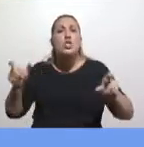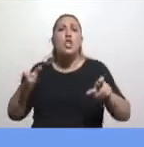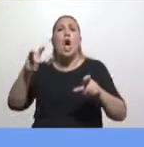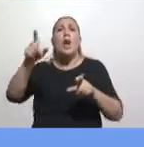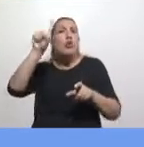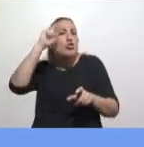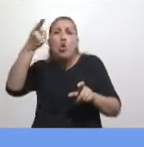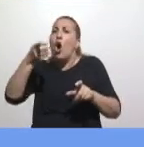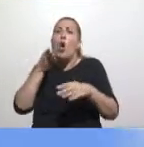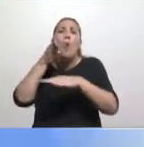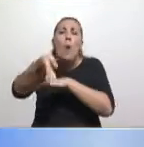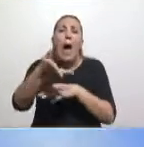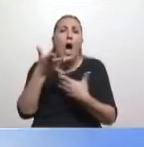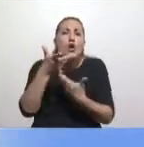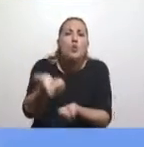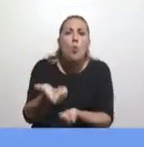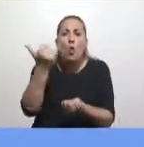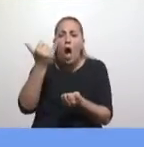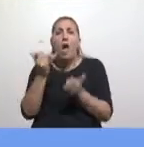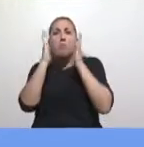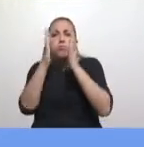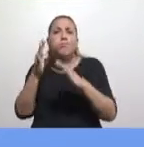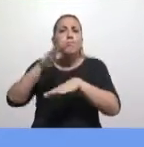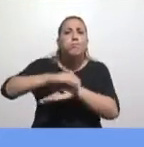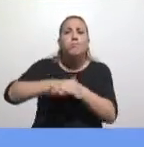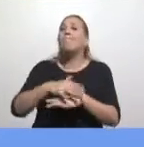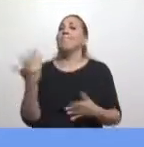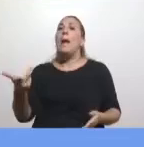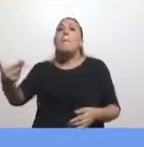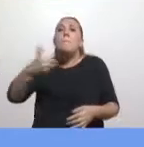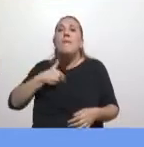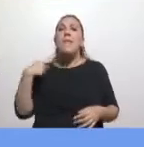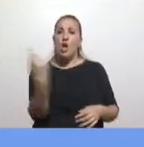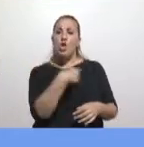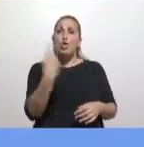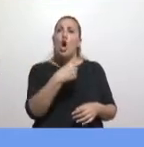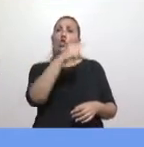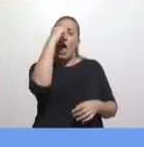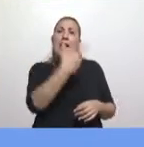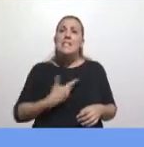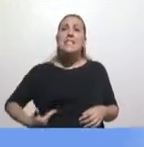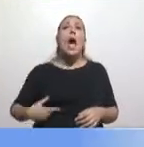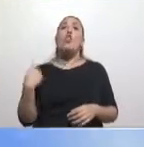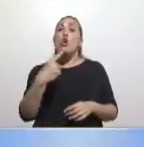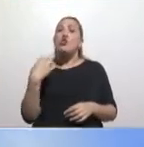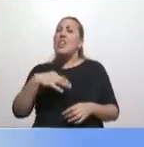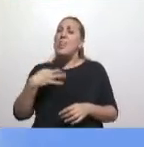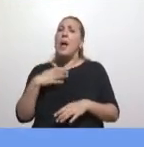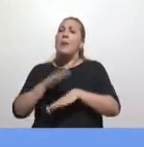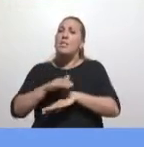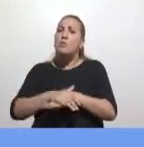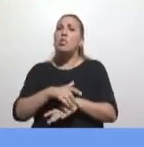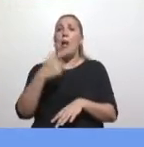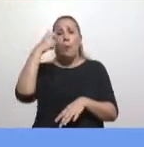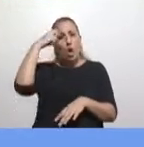a ayudar, a comprometerse, nos piden, bueno, el Estado tiene que estar presente y nosotros tenemos que estar presentes como Congreso, cubriendo